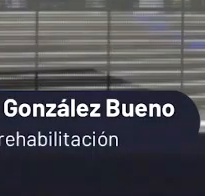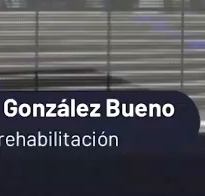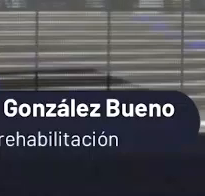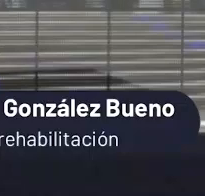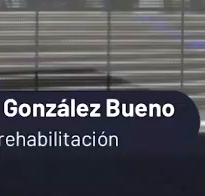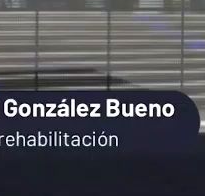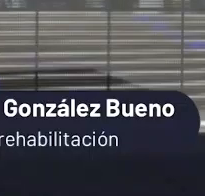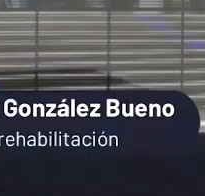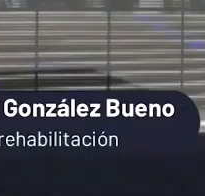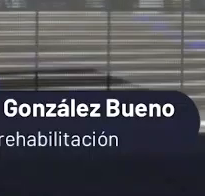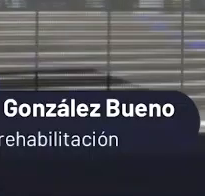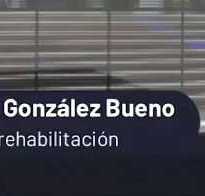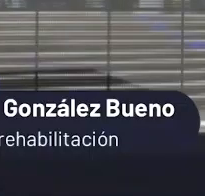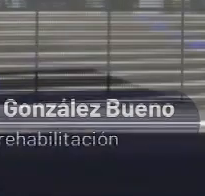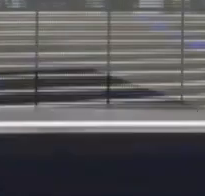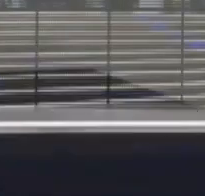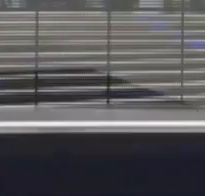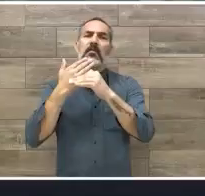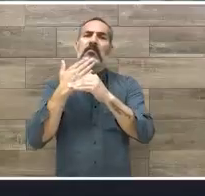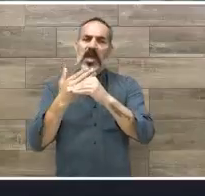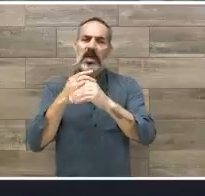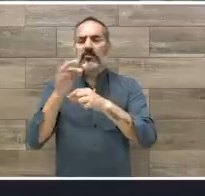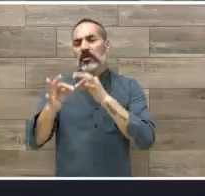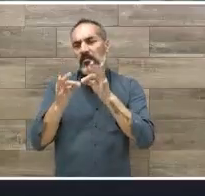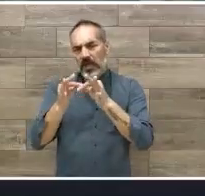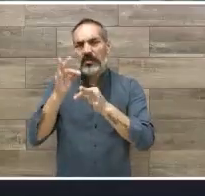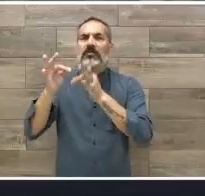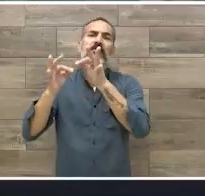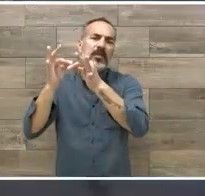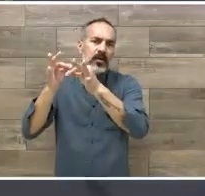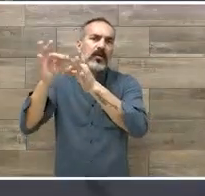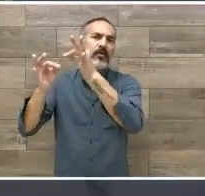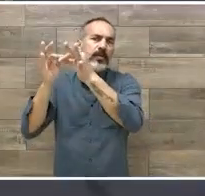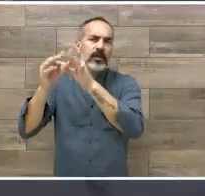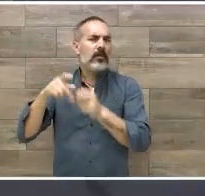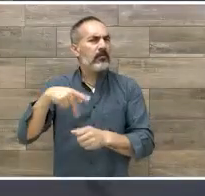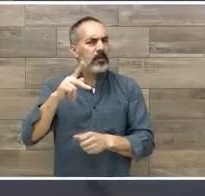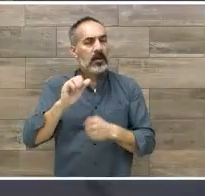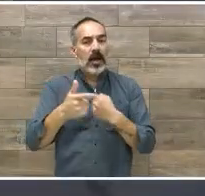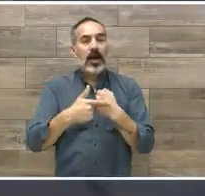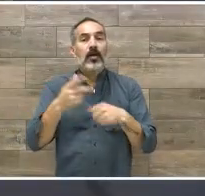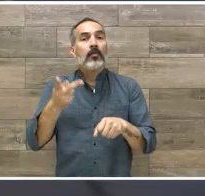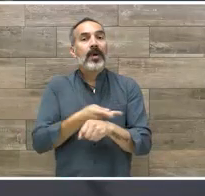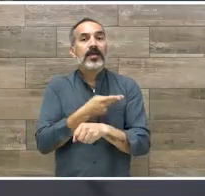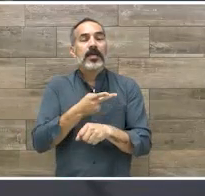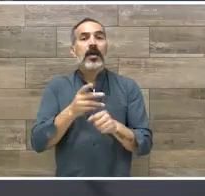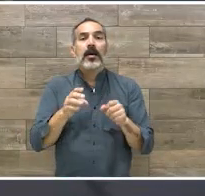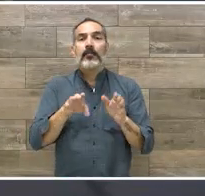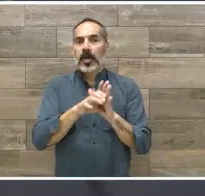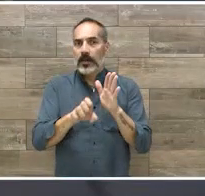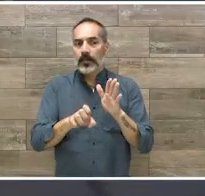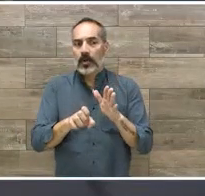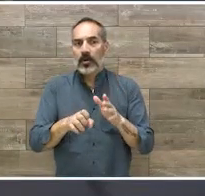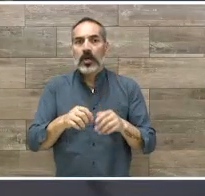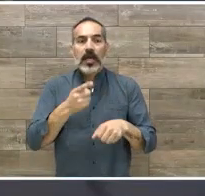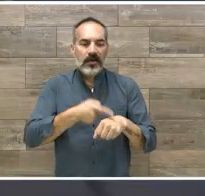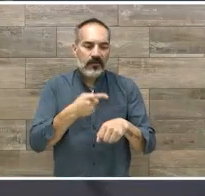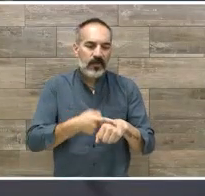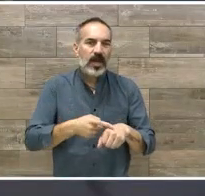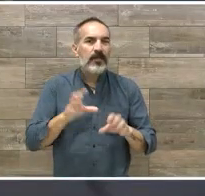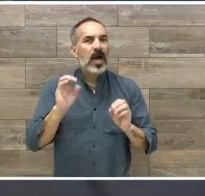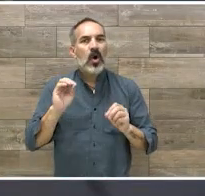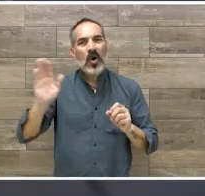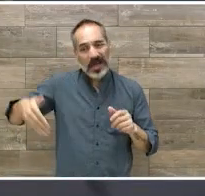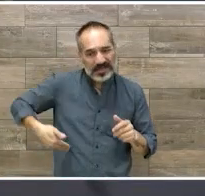competencias de acuerdo a percentiles y la norma, pero algo pasa en el camino, se accidenta, se enferma, algo